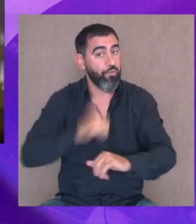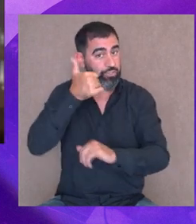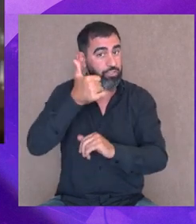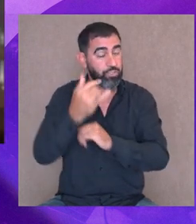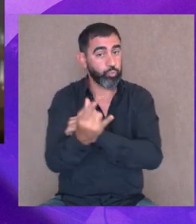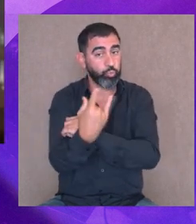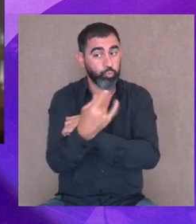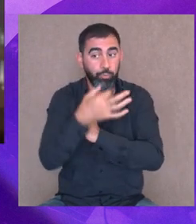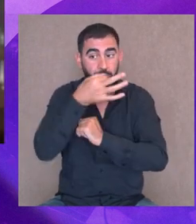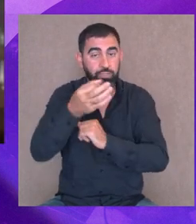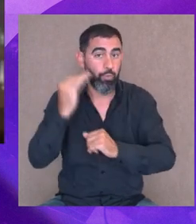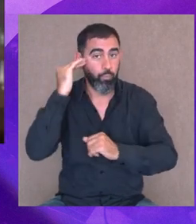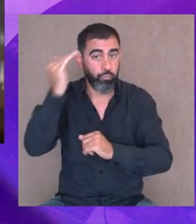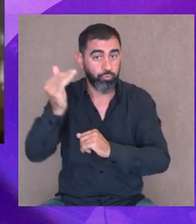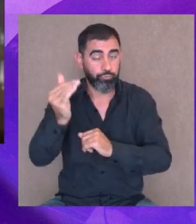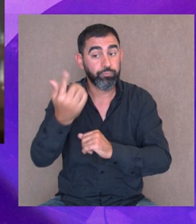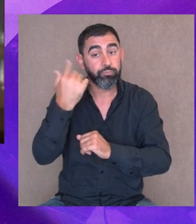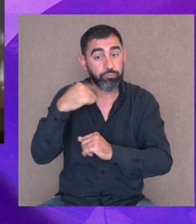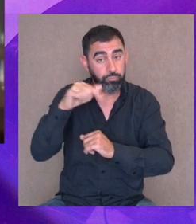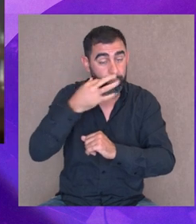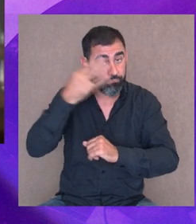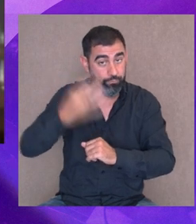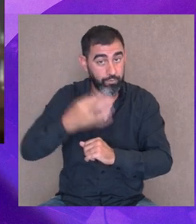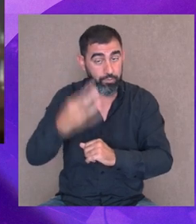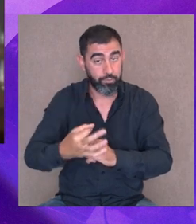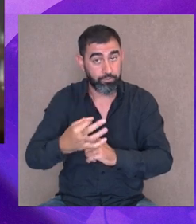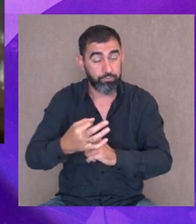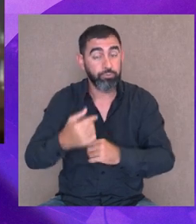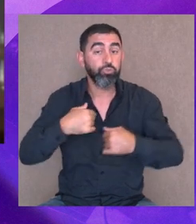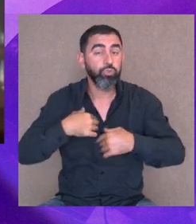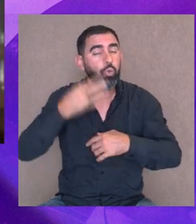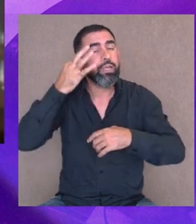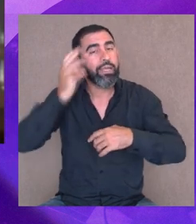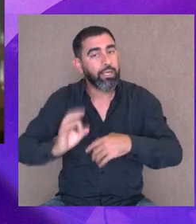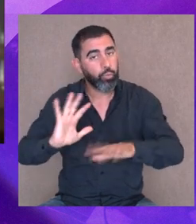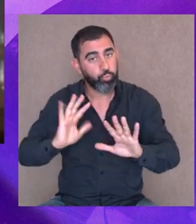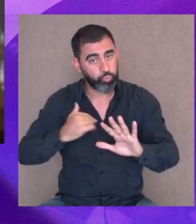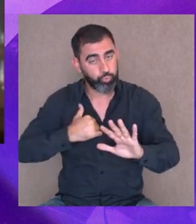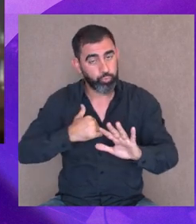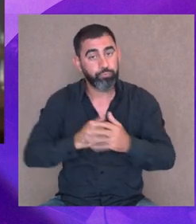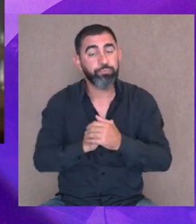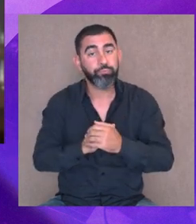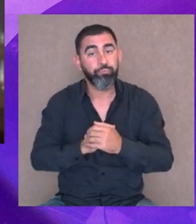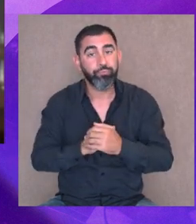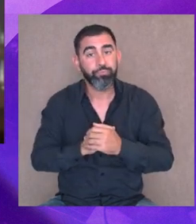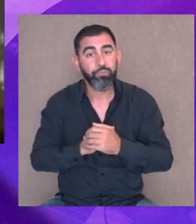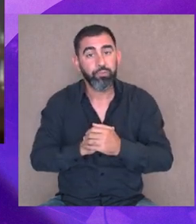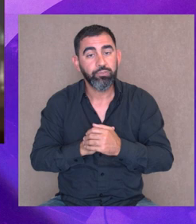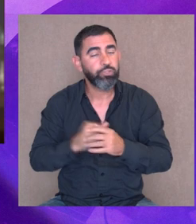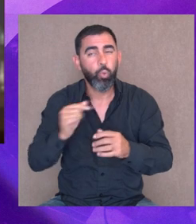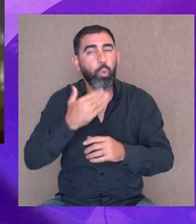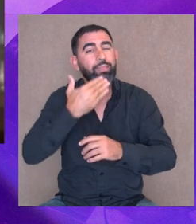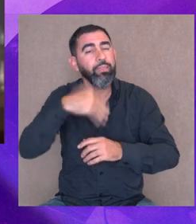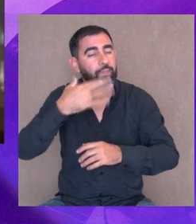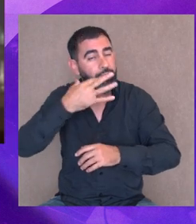eso para poder decírselo. Entonces, en realidad, yo creo que en la medida en que